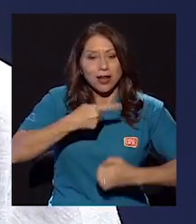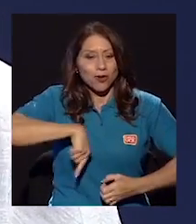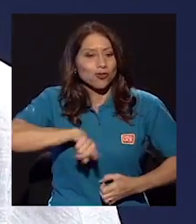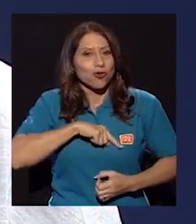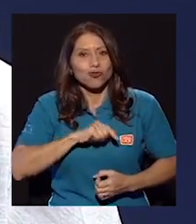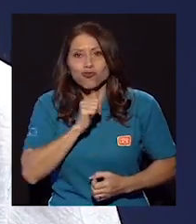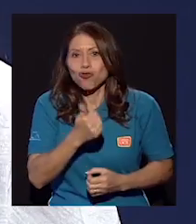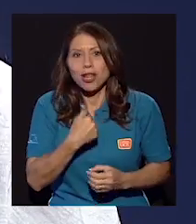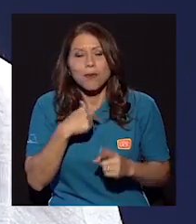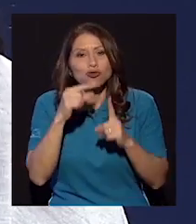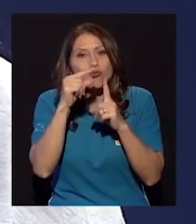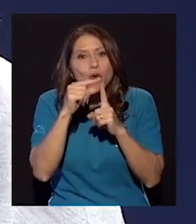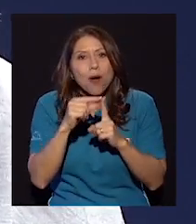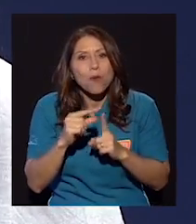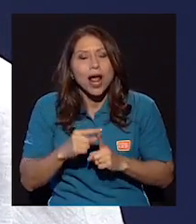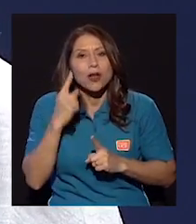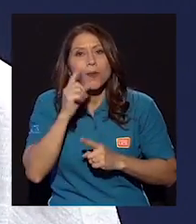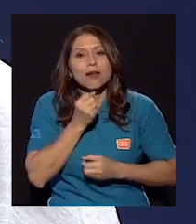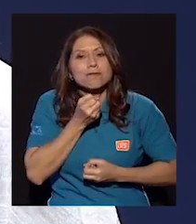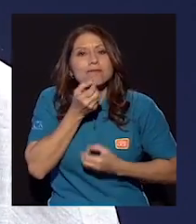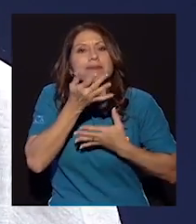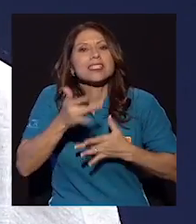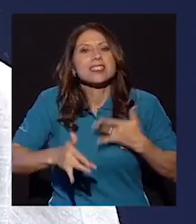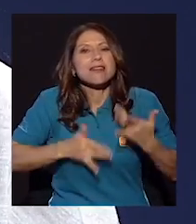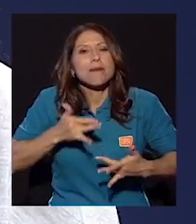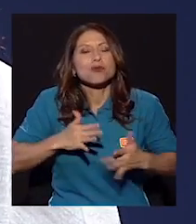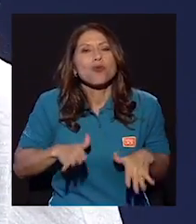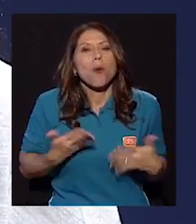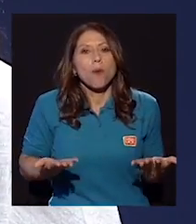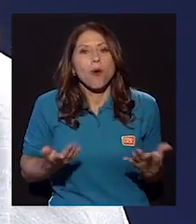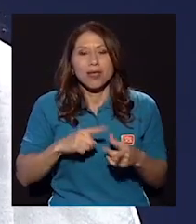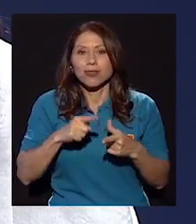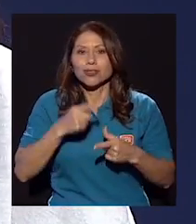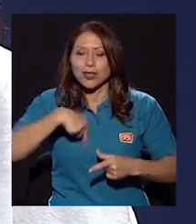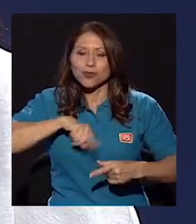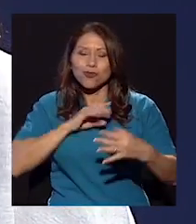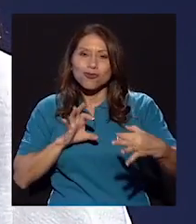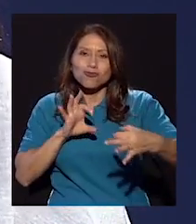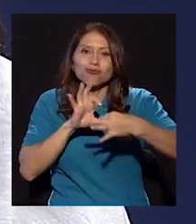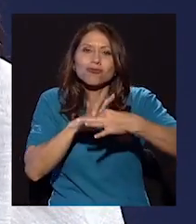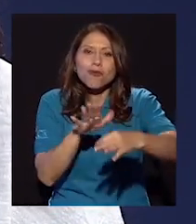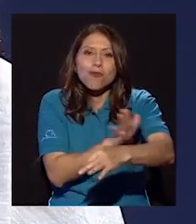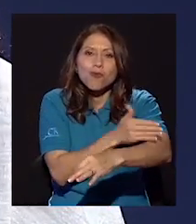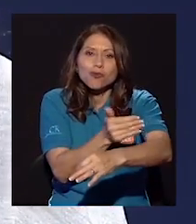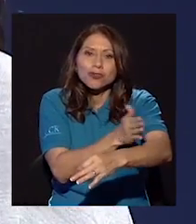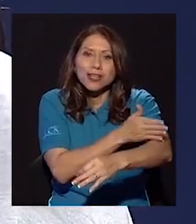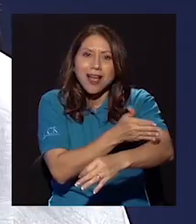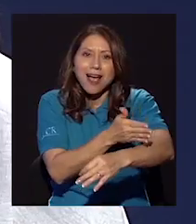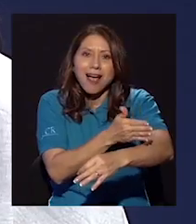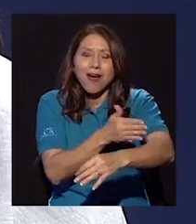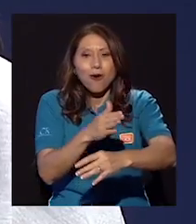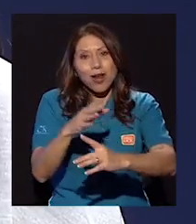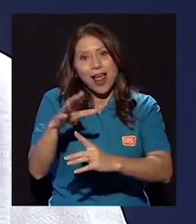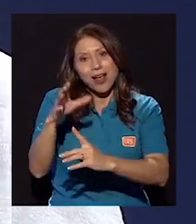cómo nos sentimos y entonces recurrimos muchas veces a la cultura popular o a la música que se supone que es el lenguaje de las emociones, porque